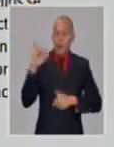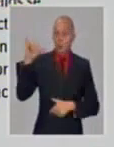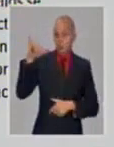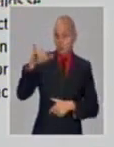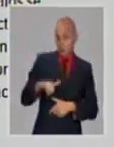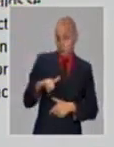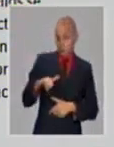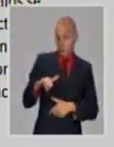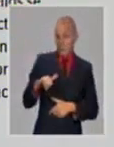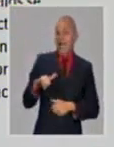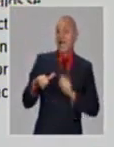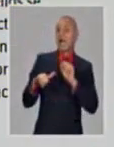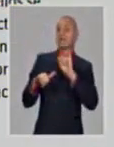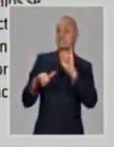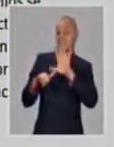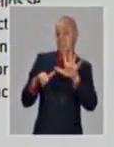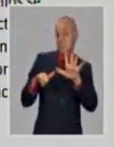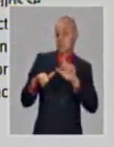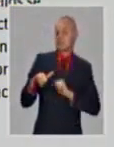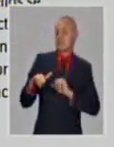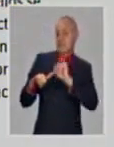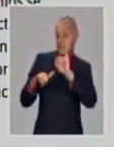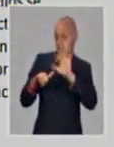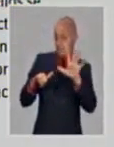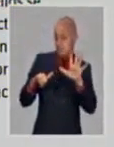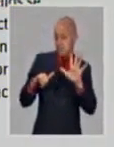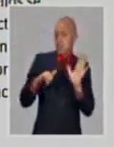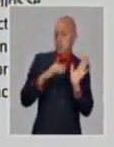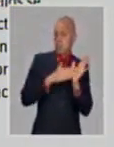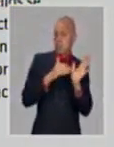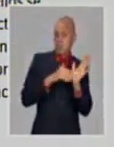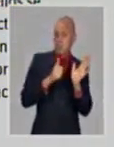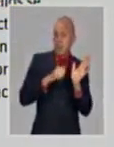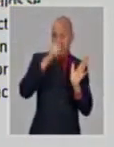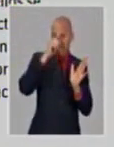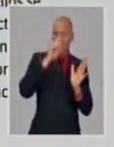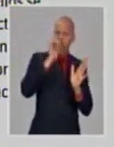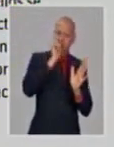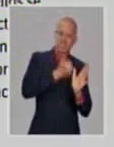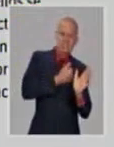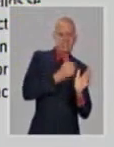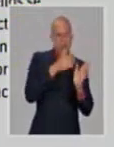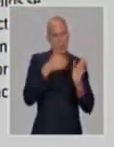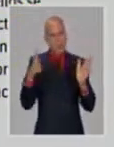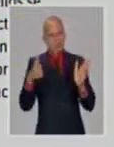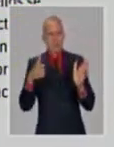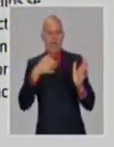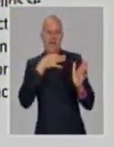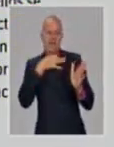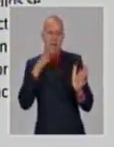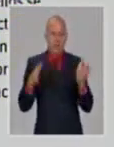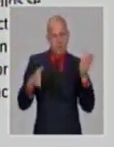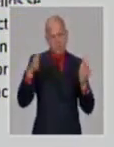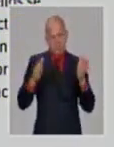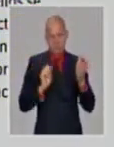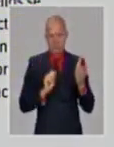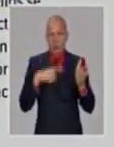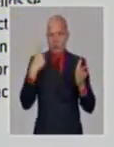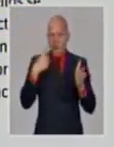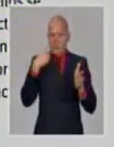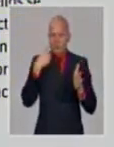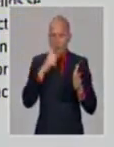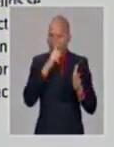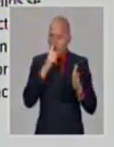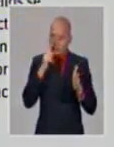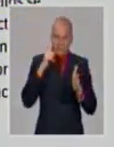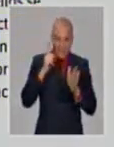sus muestras estuvieron en el período entre el 28 de diciembre el 15 de enero, y como ven ahí, los diferentes